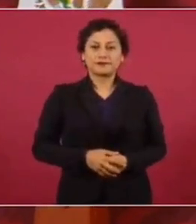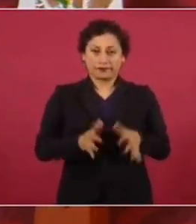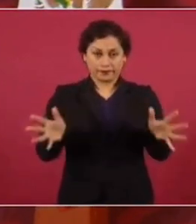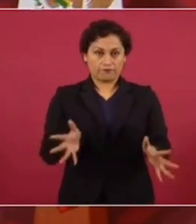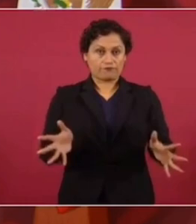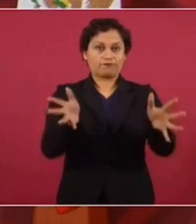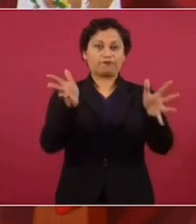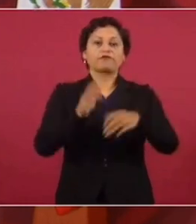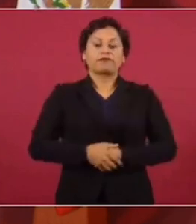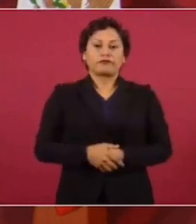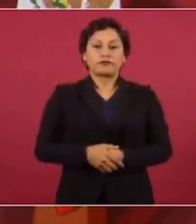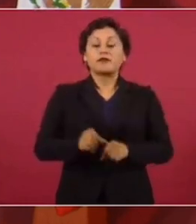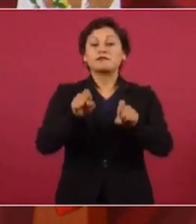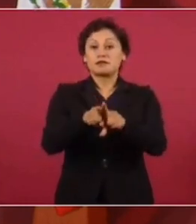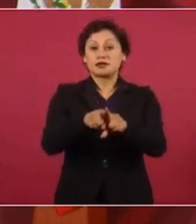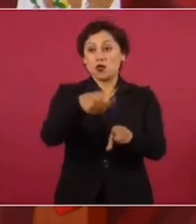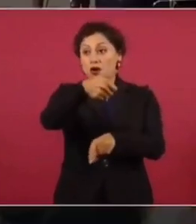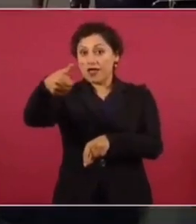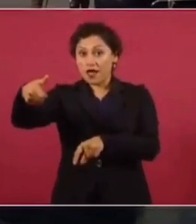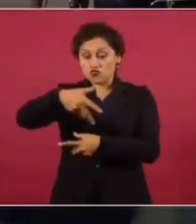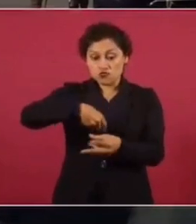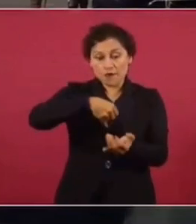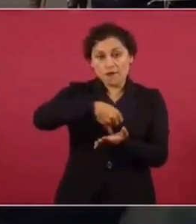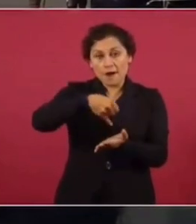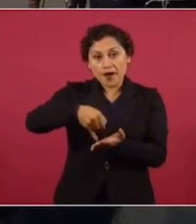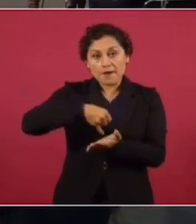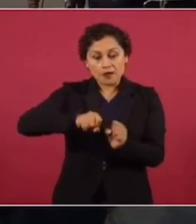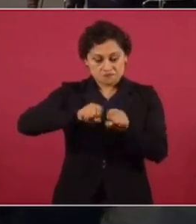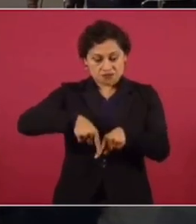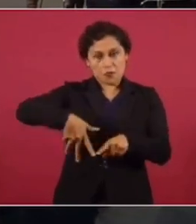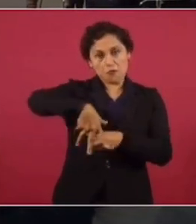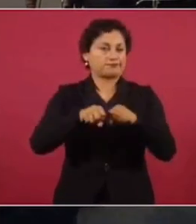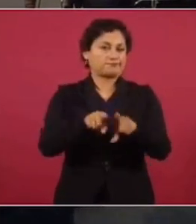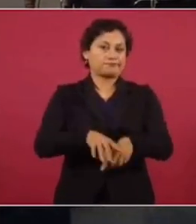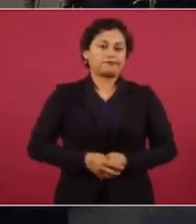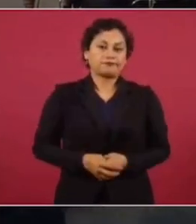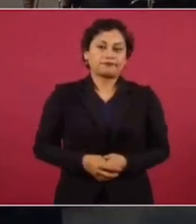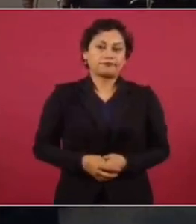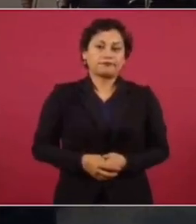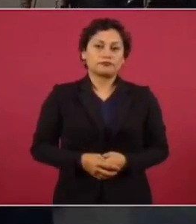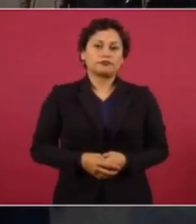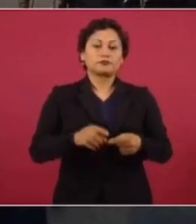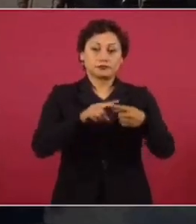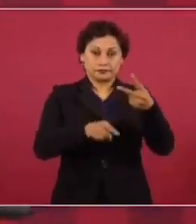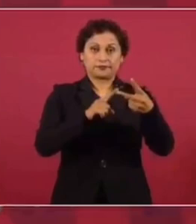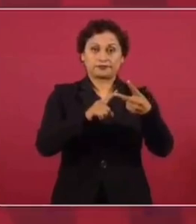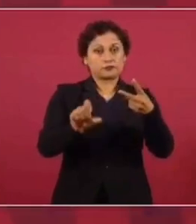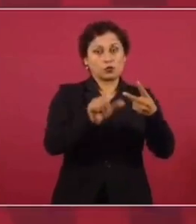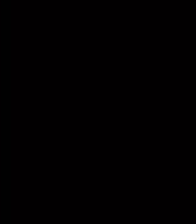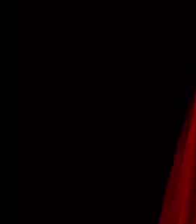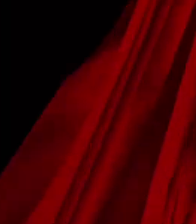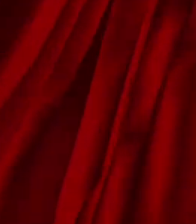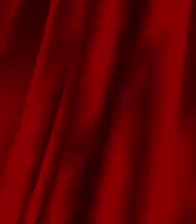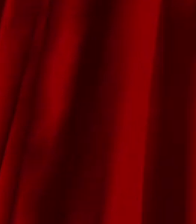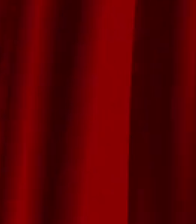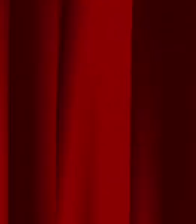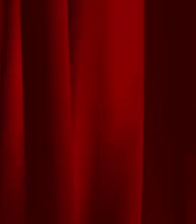impulsar el autoconsumo, la autosuficiencia alimentaria. Y dos medidas más, ya después se las comento. ¡Gracias!